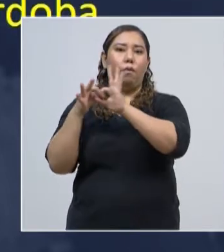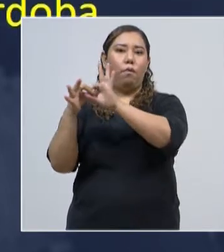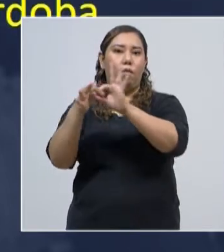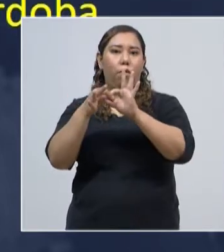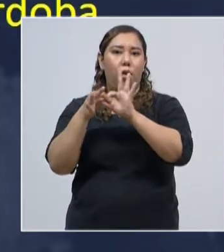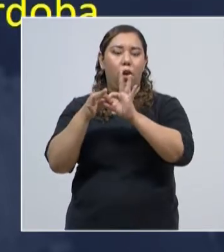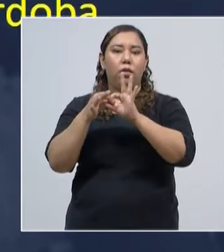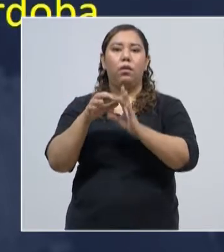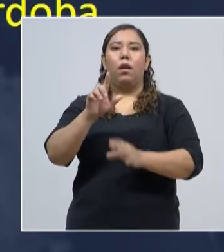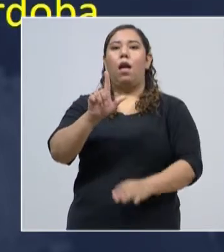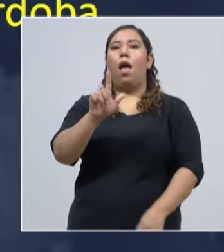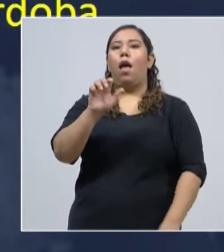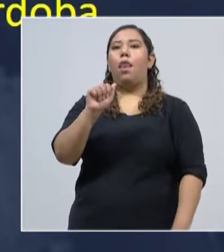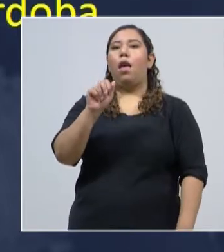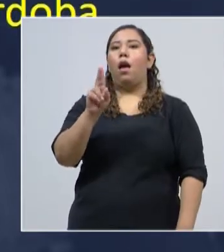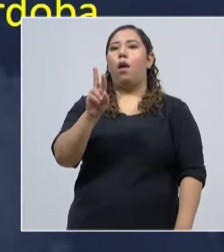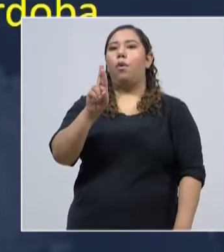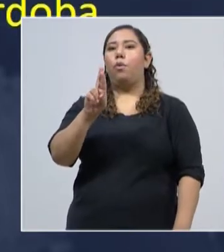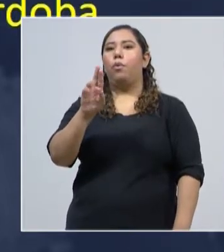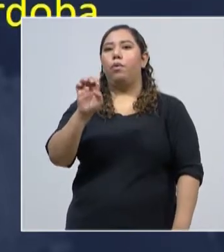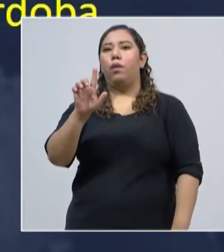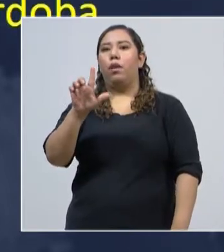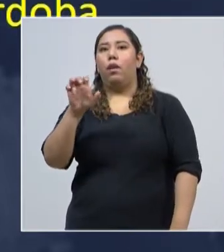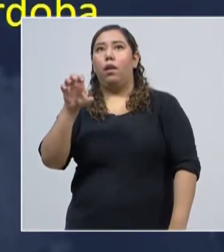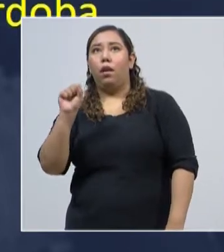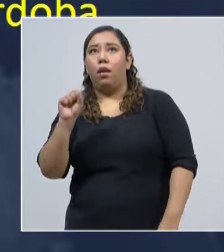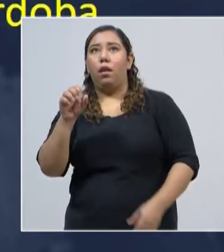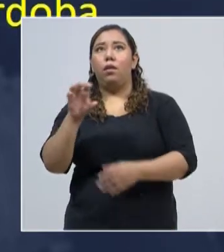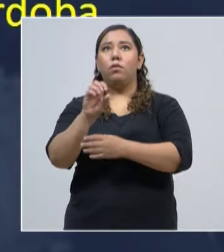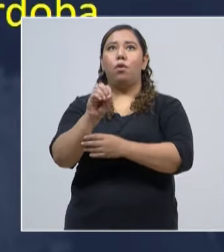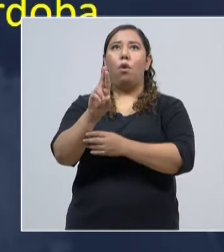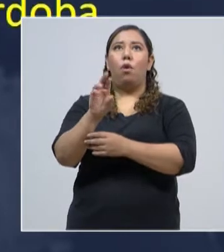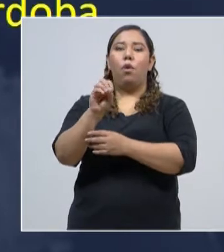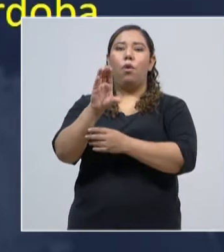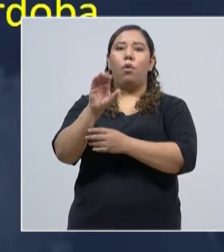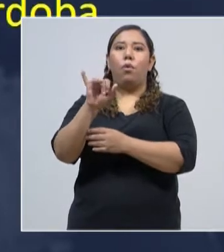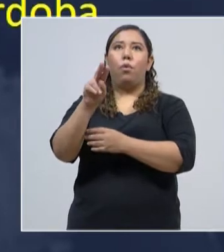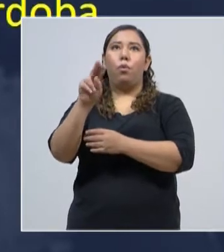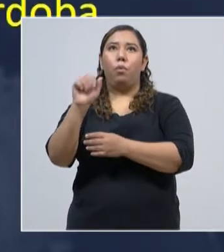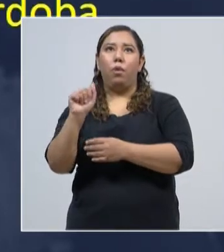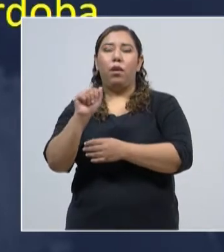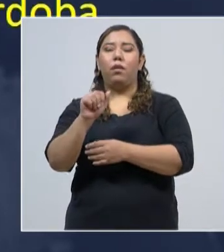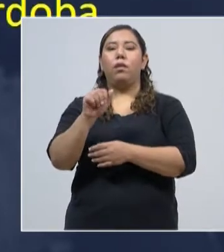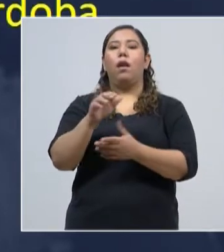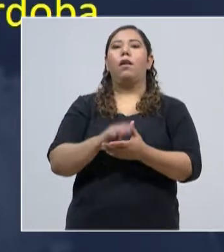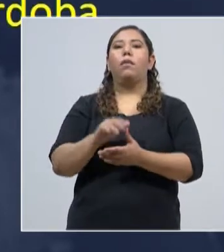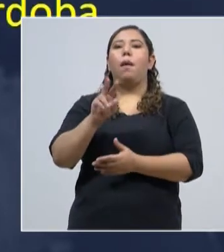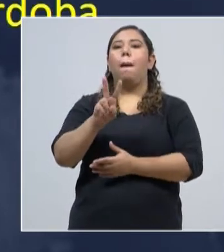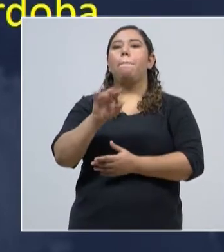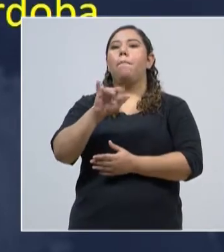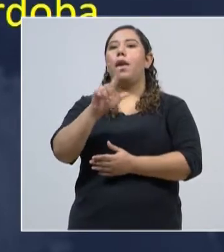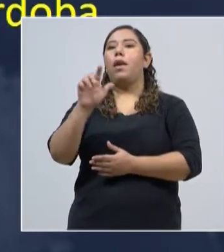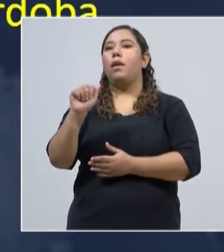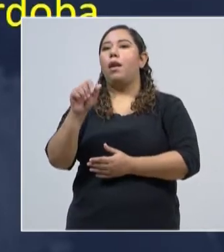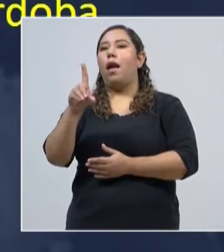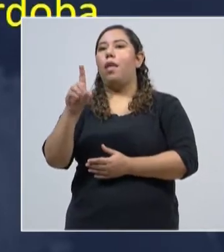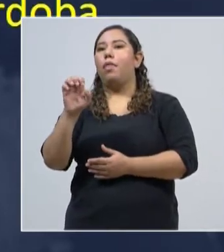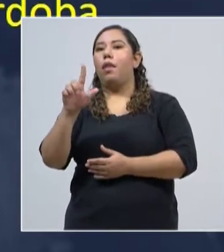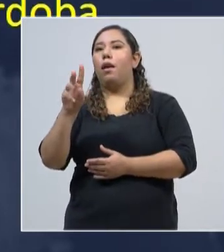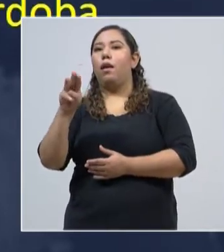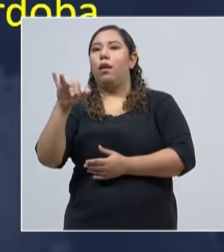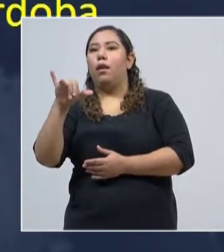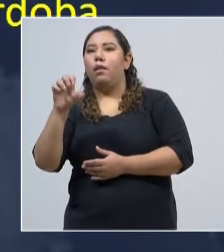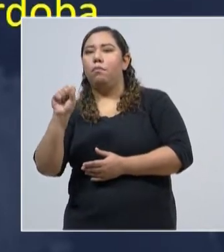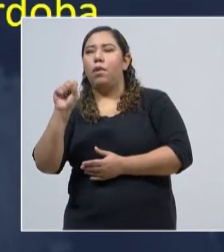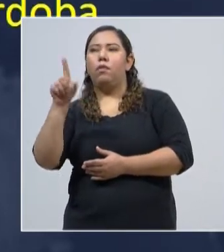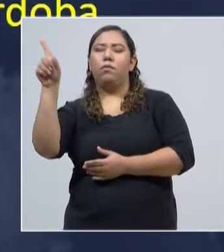los Laureles, colonia Oroquina, colonia Santa Eduviges, colonia Villa Delmi, colonia Altos de la Cabaña, colonia